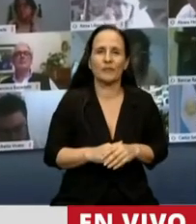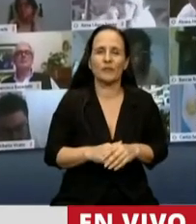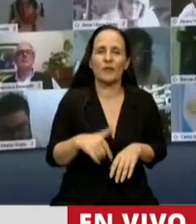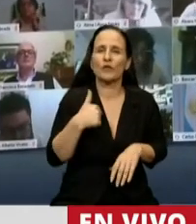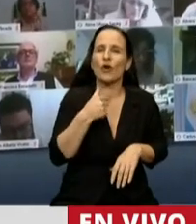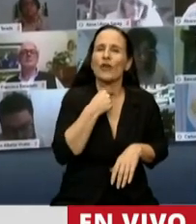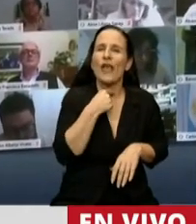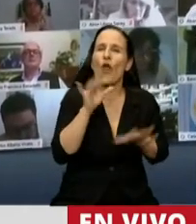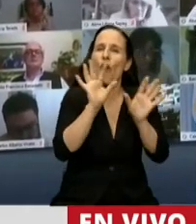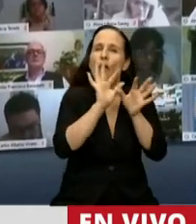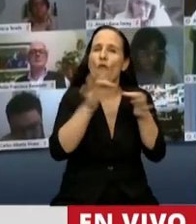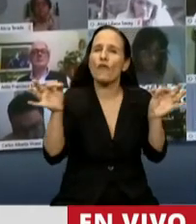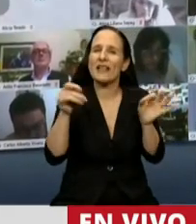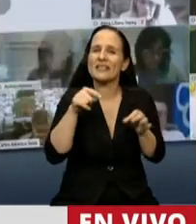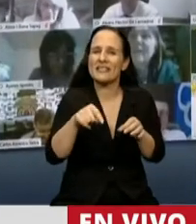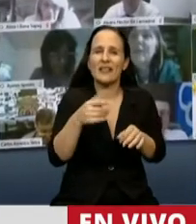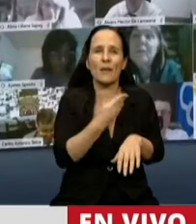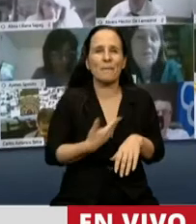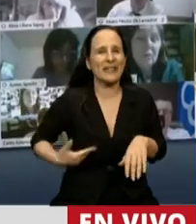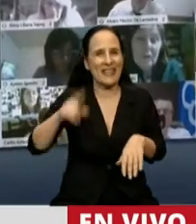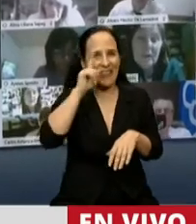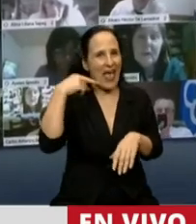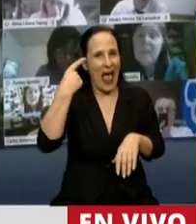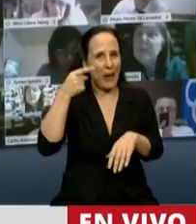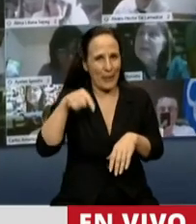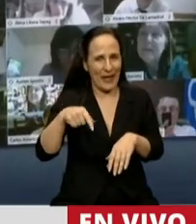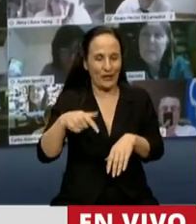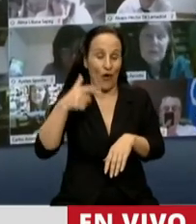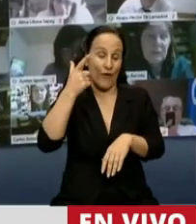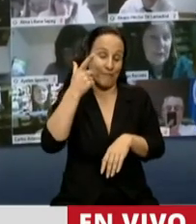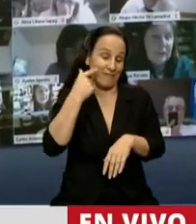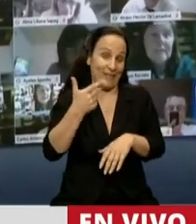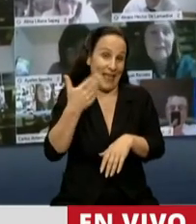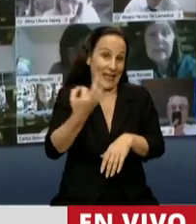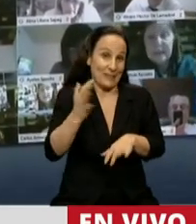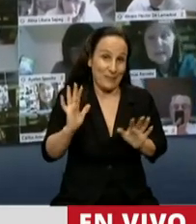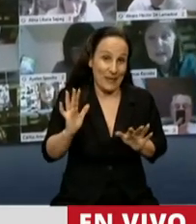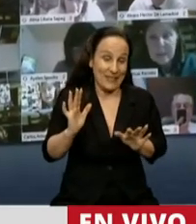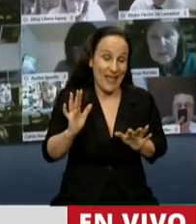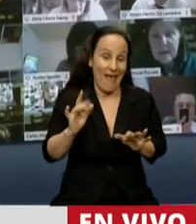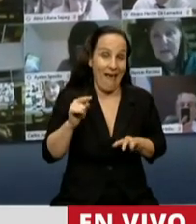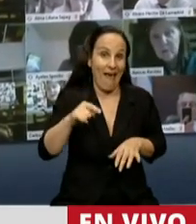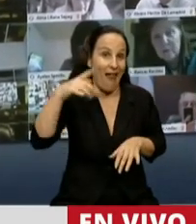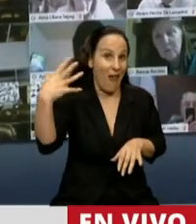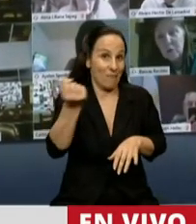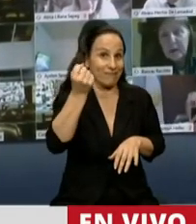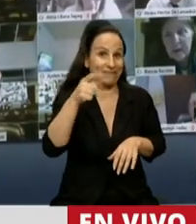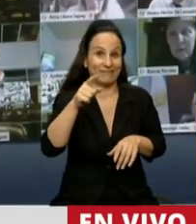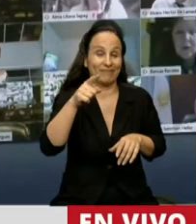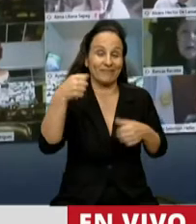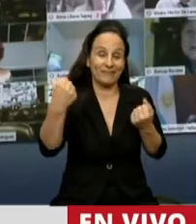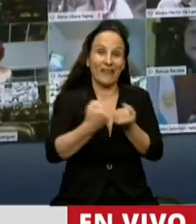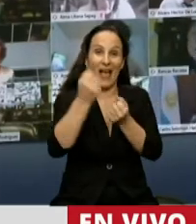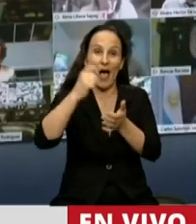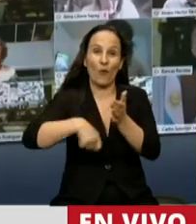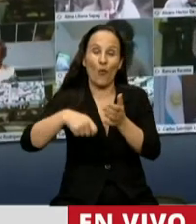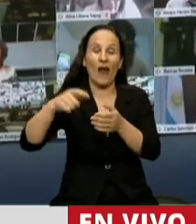una frase que utilizó hoy el Presidente Alberto Fernández en este día tan especial donde hemos logrado cerrar este acuerdo